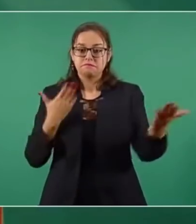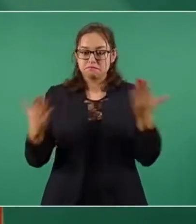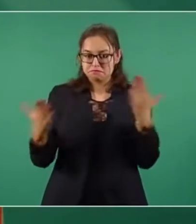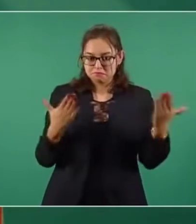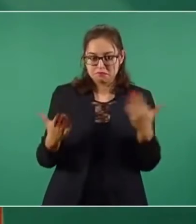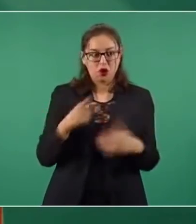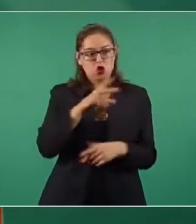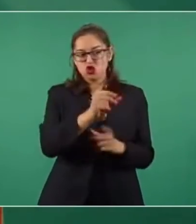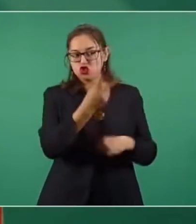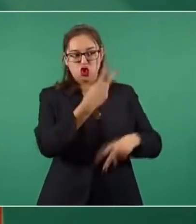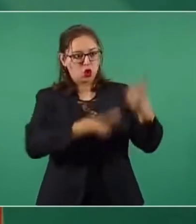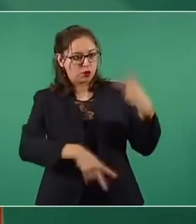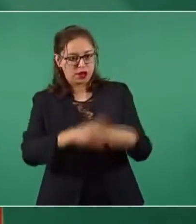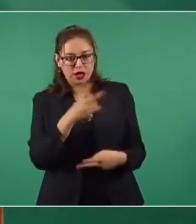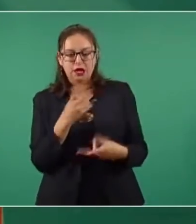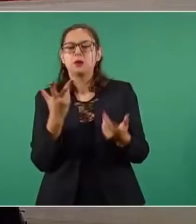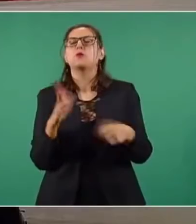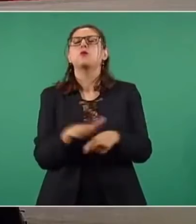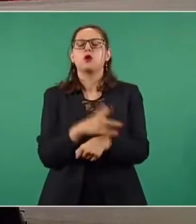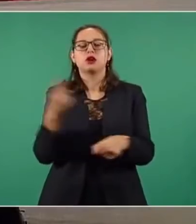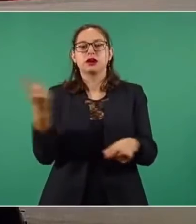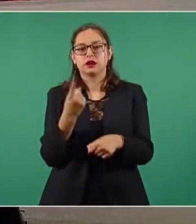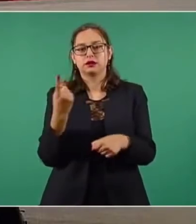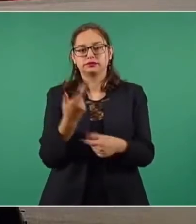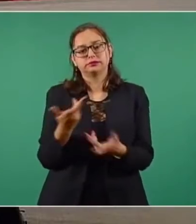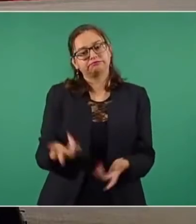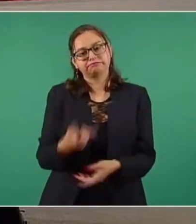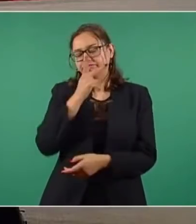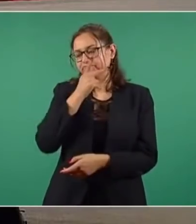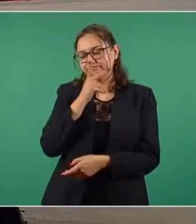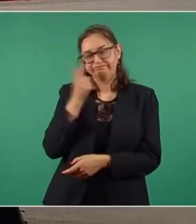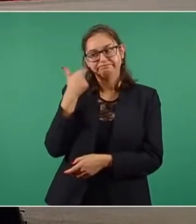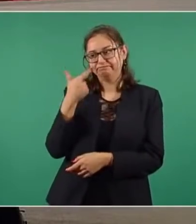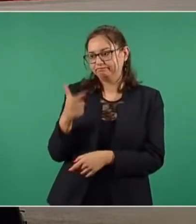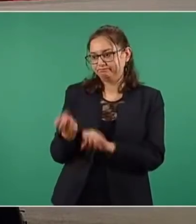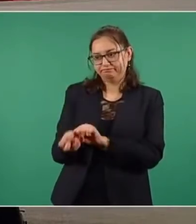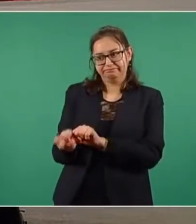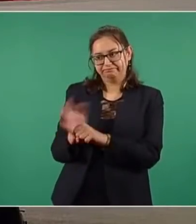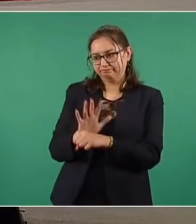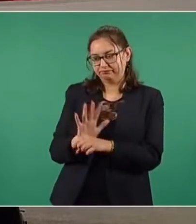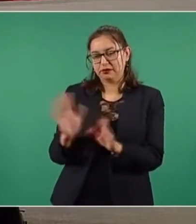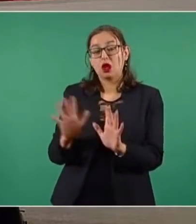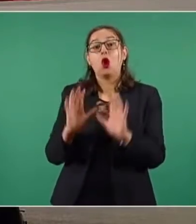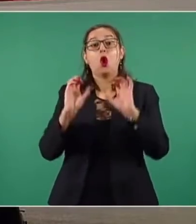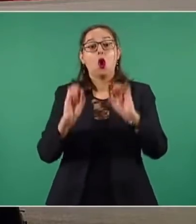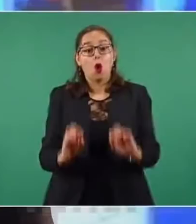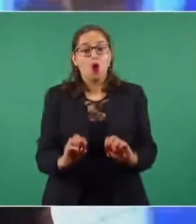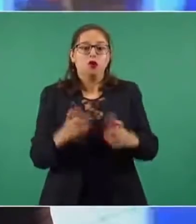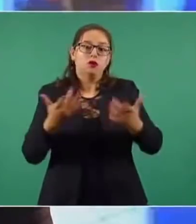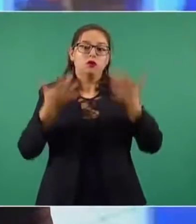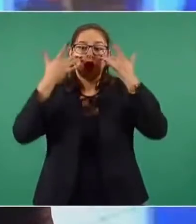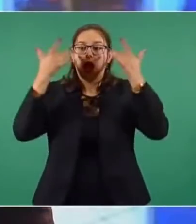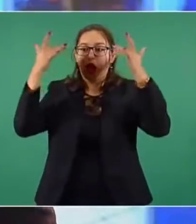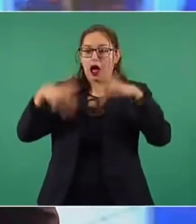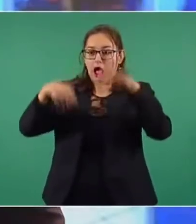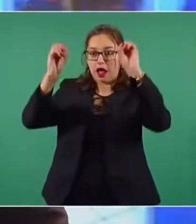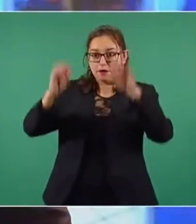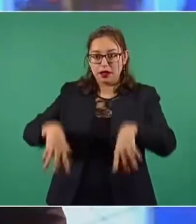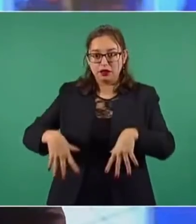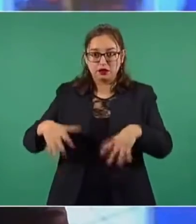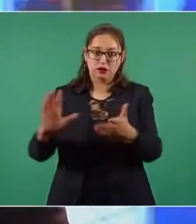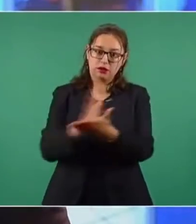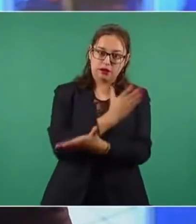se presenta por situaciones de que no lo desea el papá o porque es un abandono, que esa es la diferencia entre una cosa y otra. Entonces,